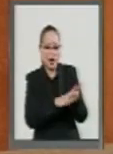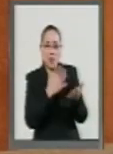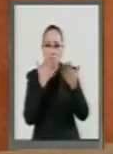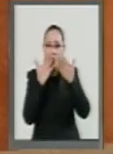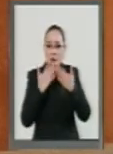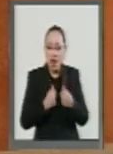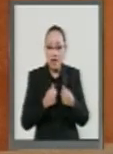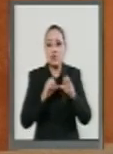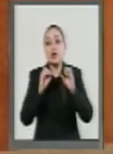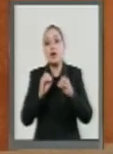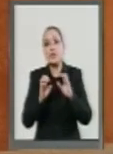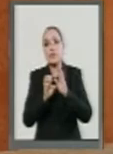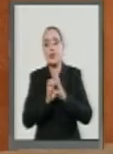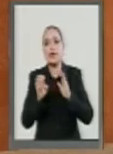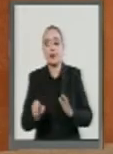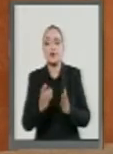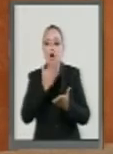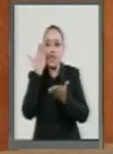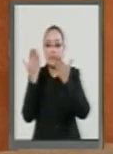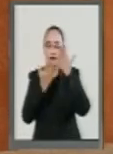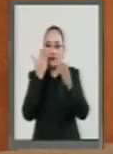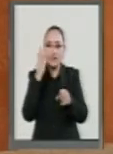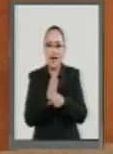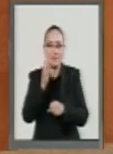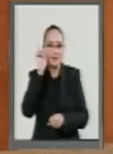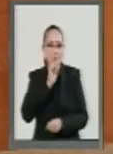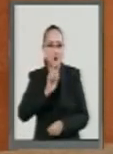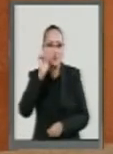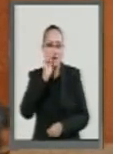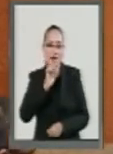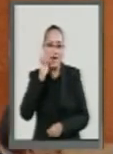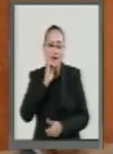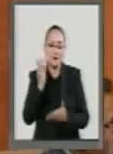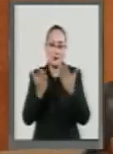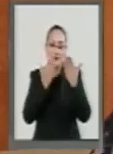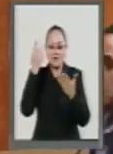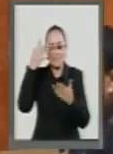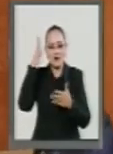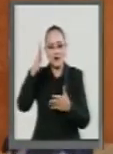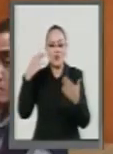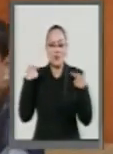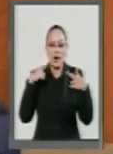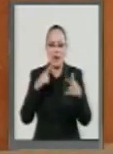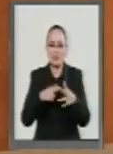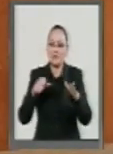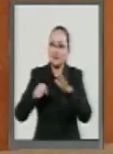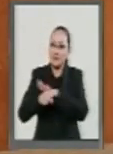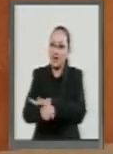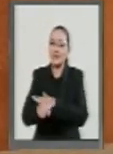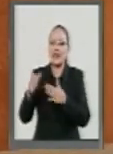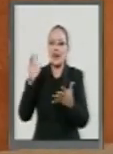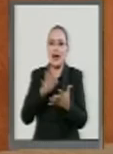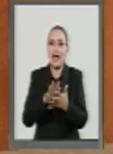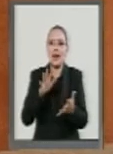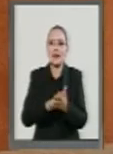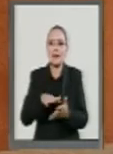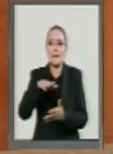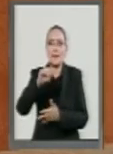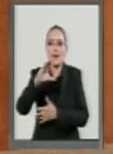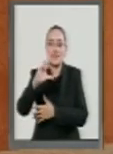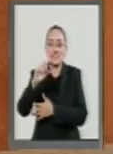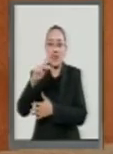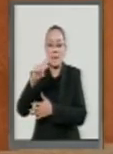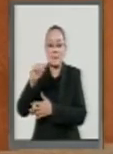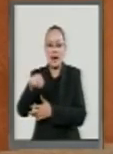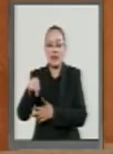caso de las estudiantes normalistas que, imagínense, fueron a parar al penal de Michapa, en Coatlán del